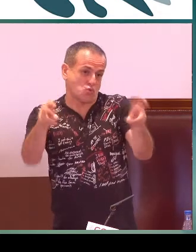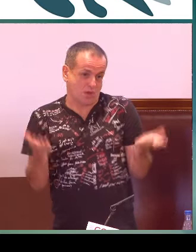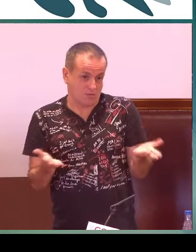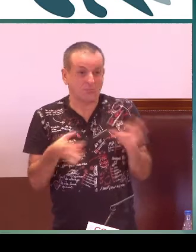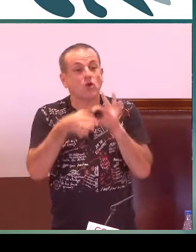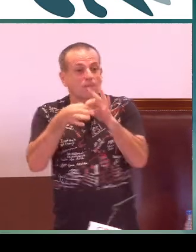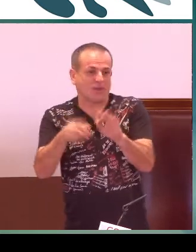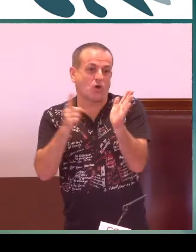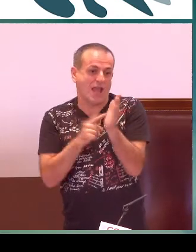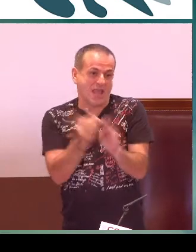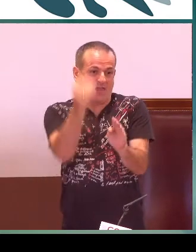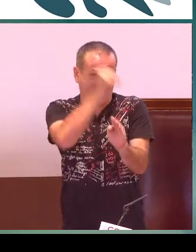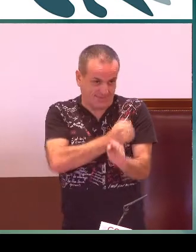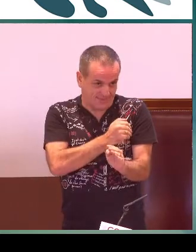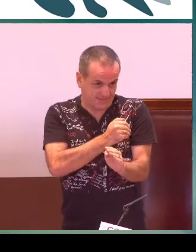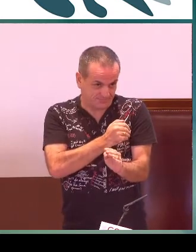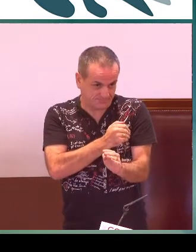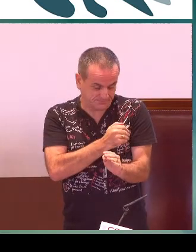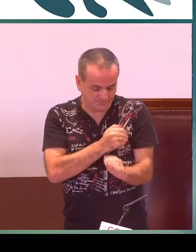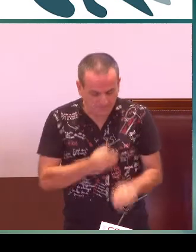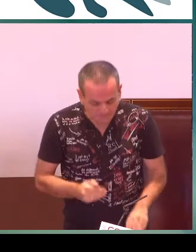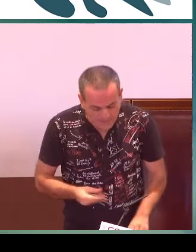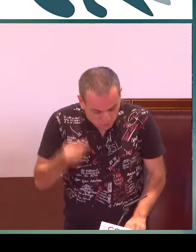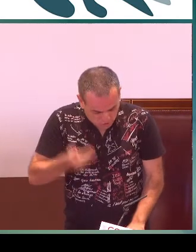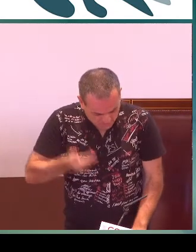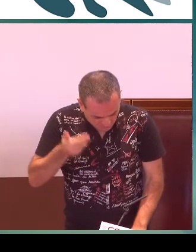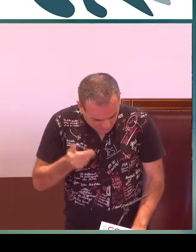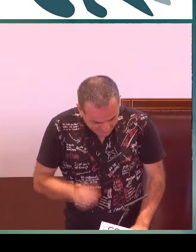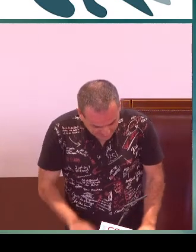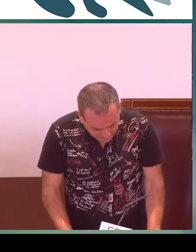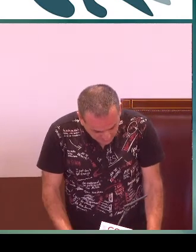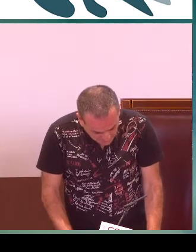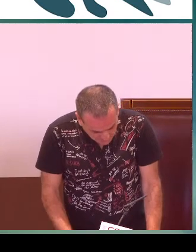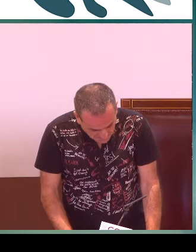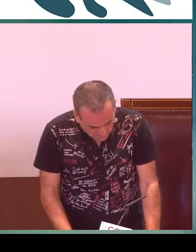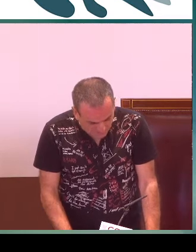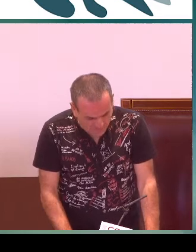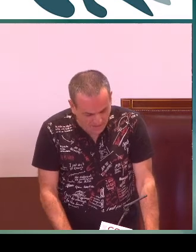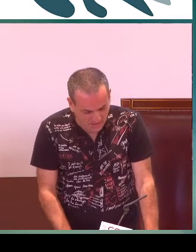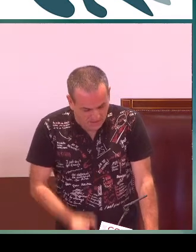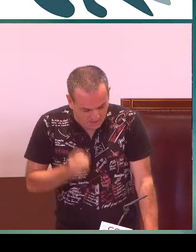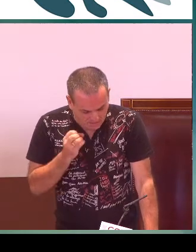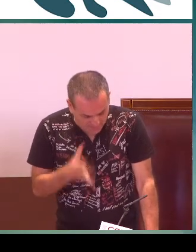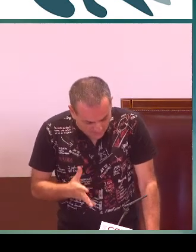Estos tres son un nuevo cambio que ha habido dentro de la ley, haciendo cambio a la ley anterior.